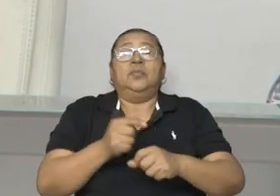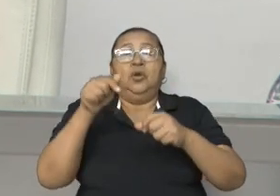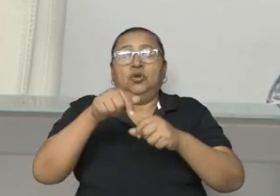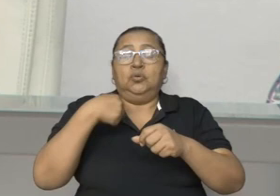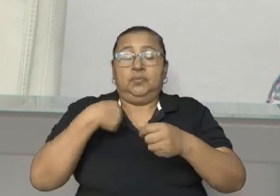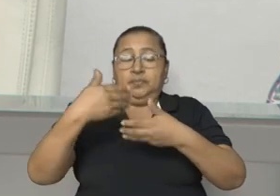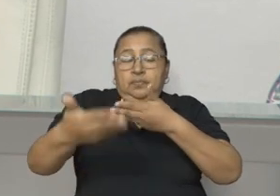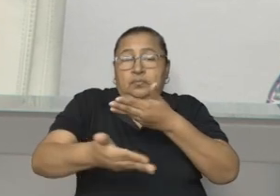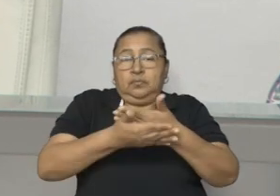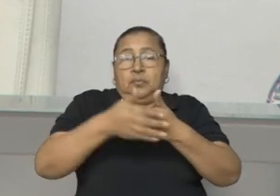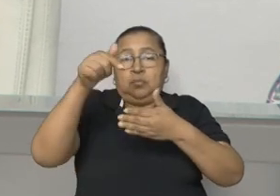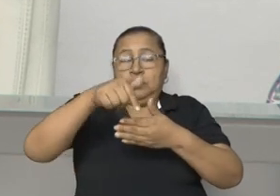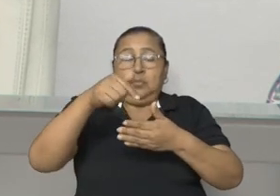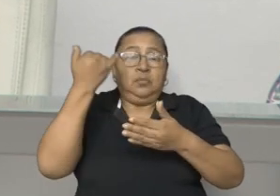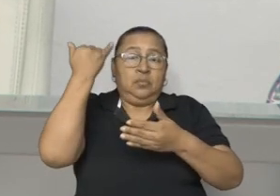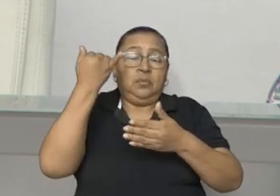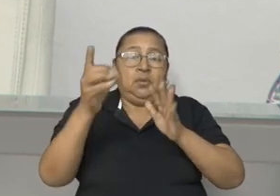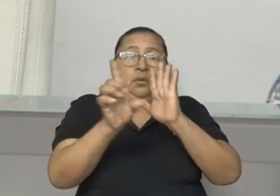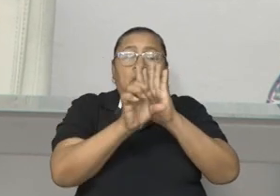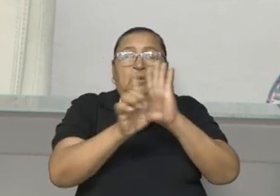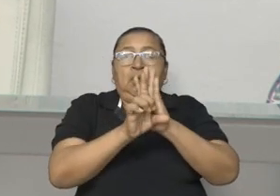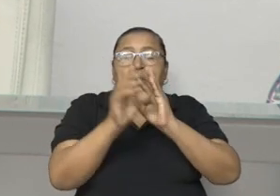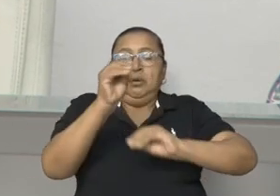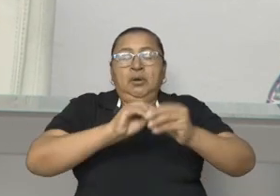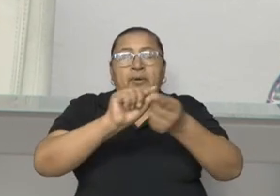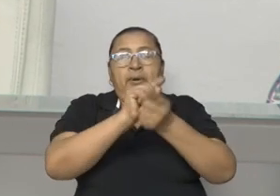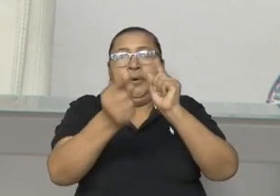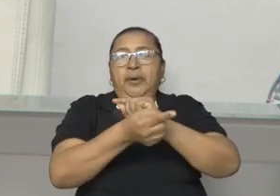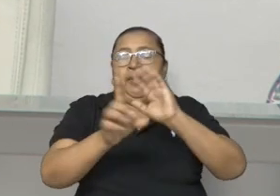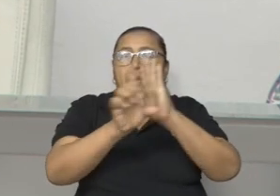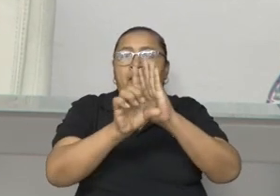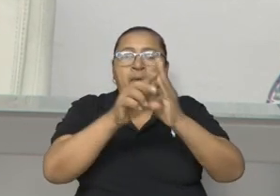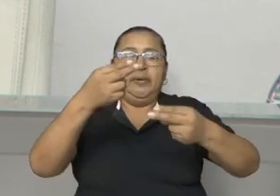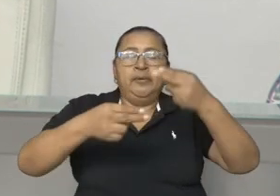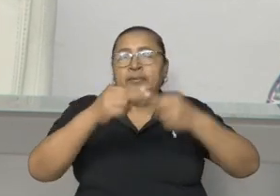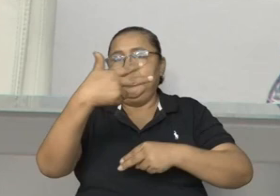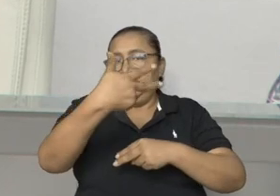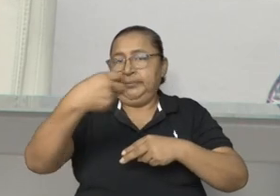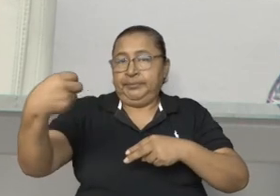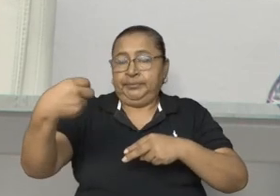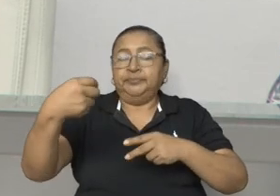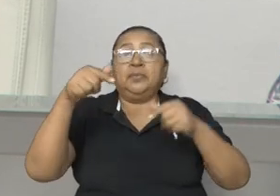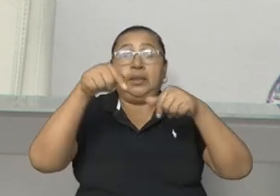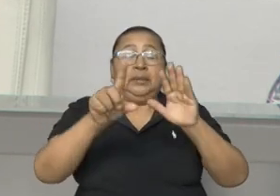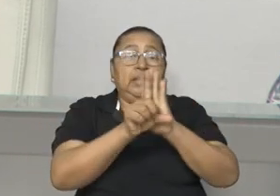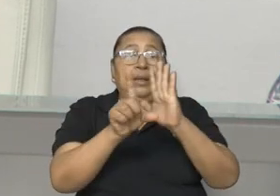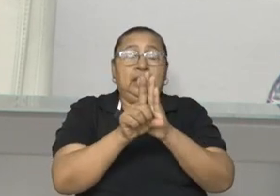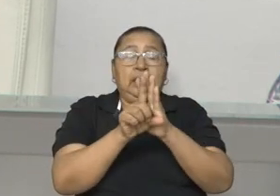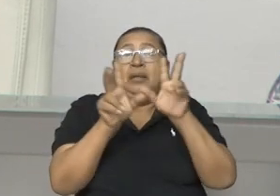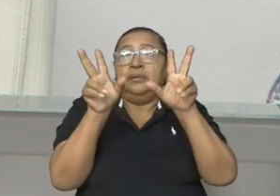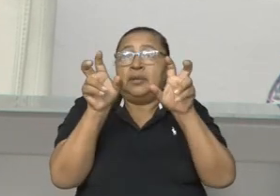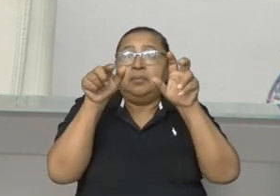adjunto a la presente terremito iniciativa de ley de reforma a la ley número 800, ley del régimen